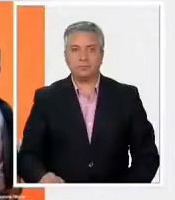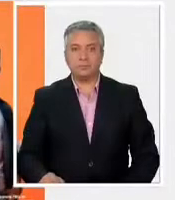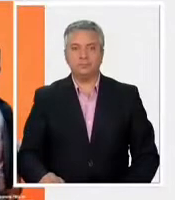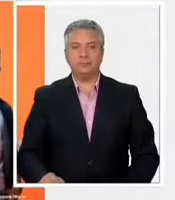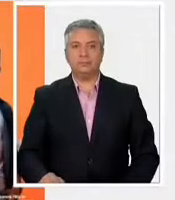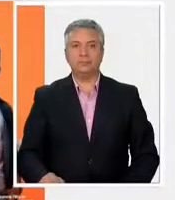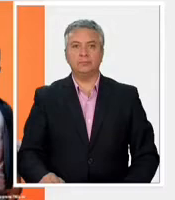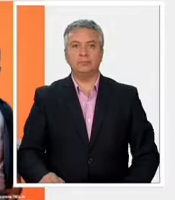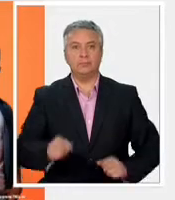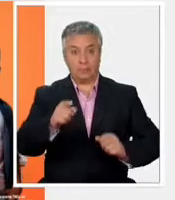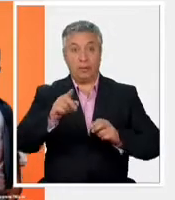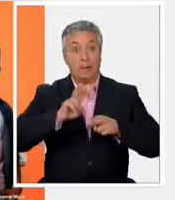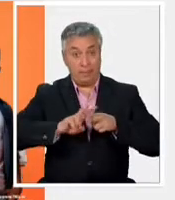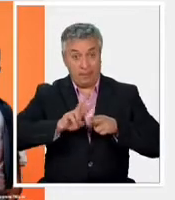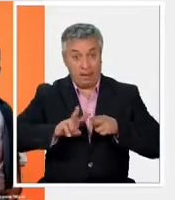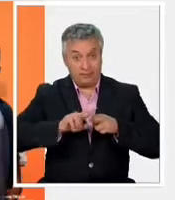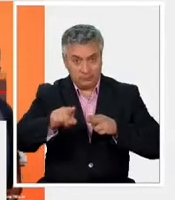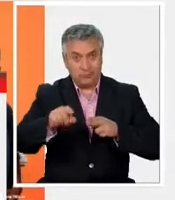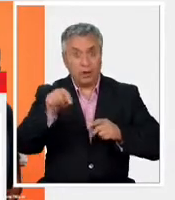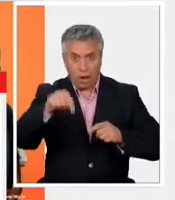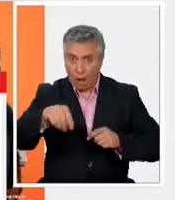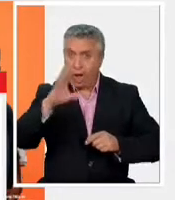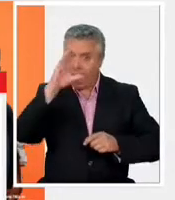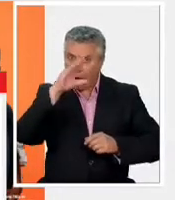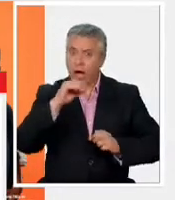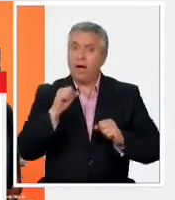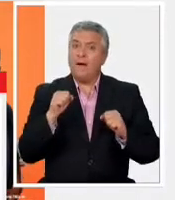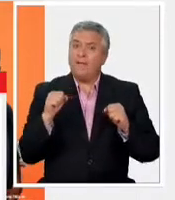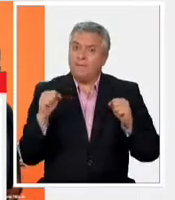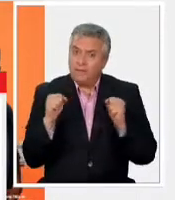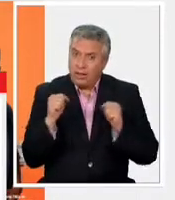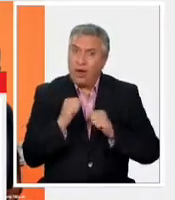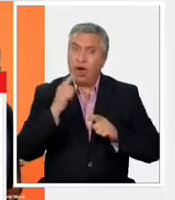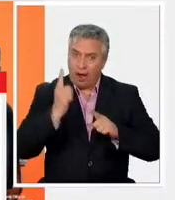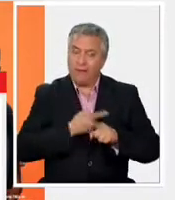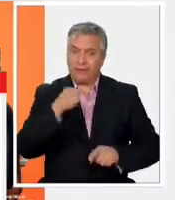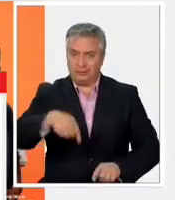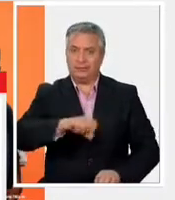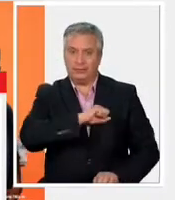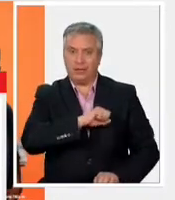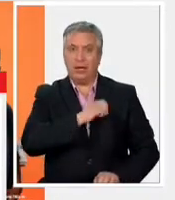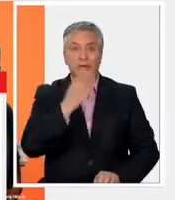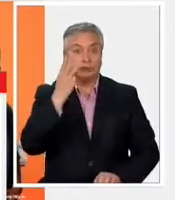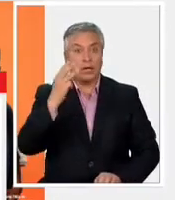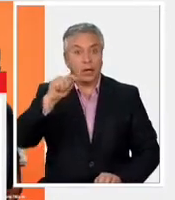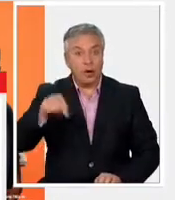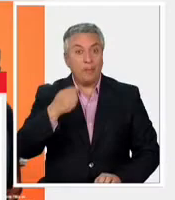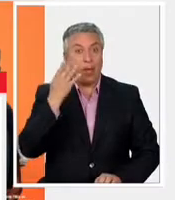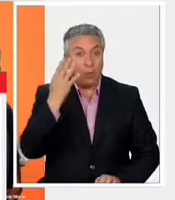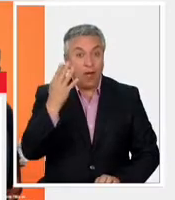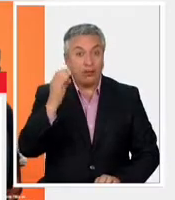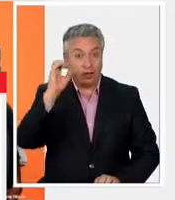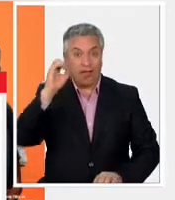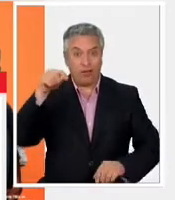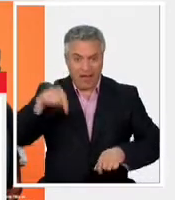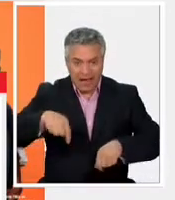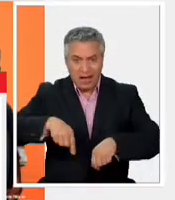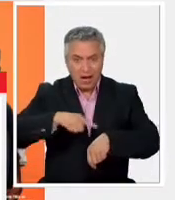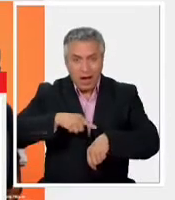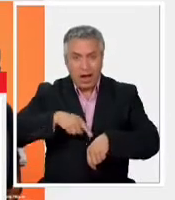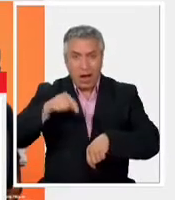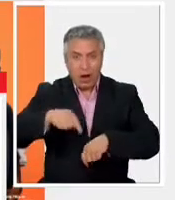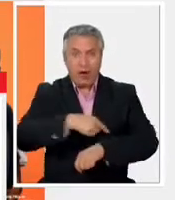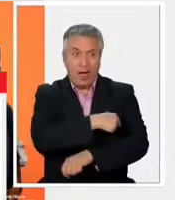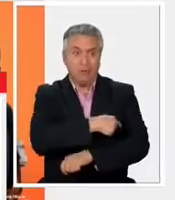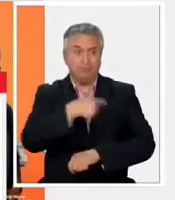a lo mejor se prepara y abriga porque una noche muy fría nuevamente tenemos en Santiago 3,4 grados marca a esta hora el